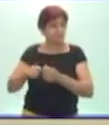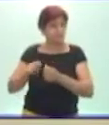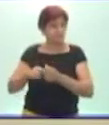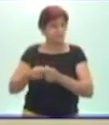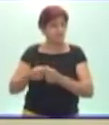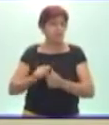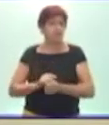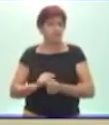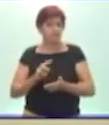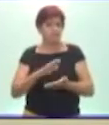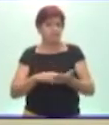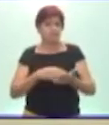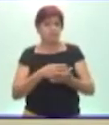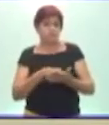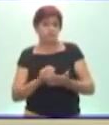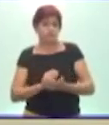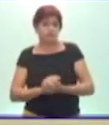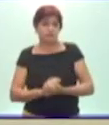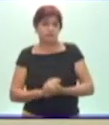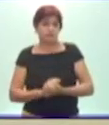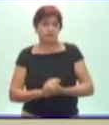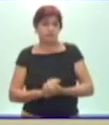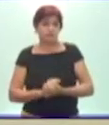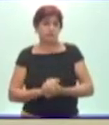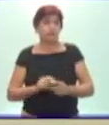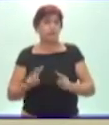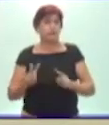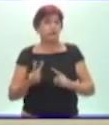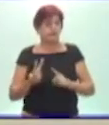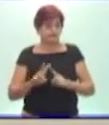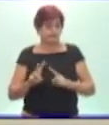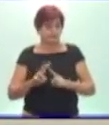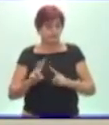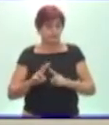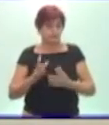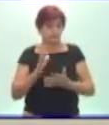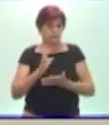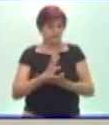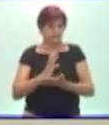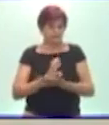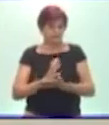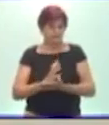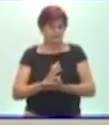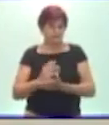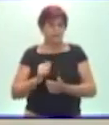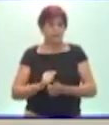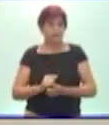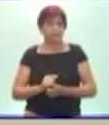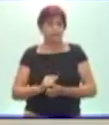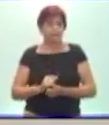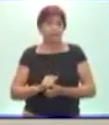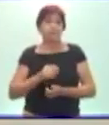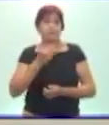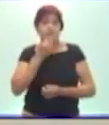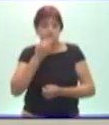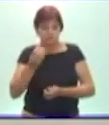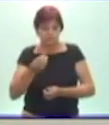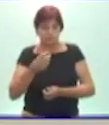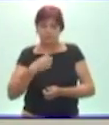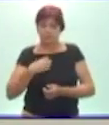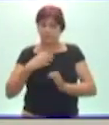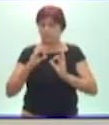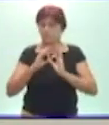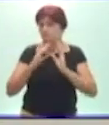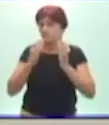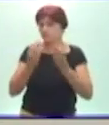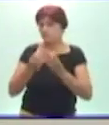horario y si ustedes logran la teleclase, todas las orientaciones, si ustedes lograban, también pudieran tener familia